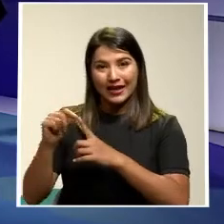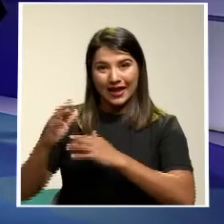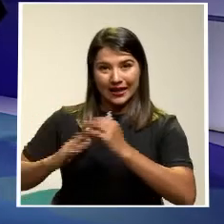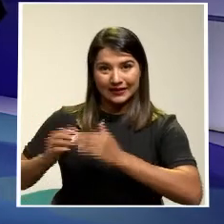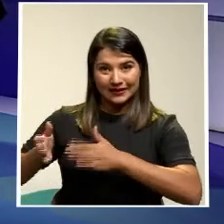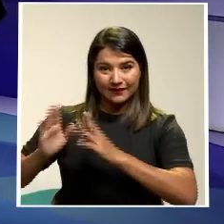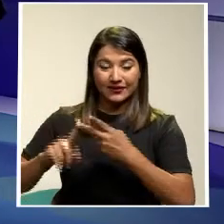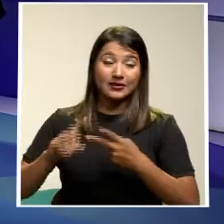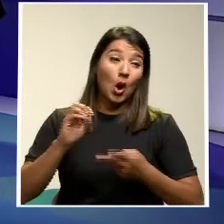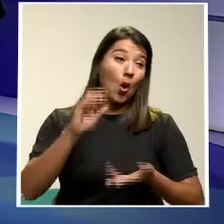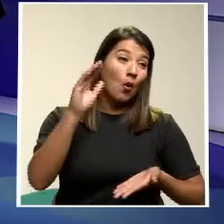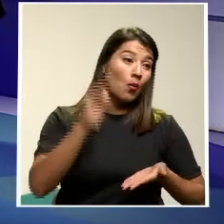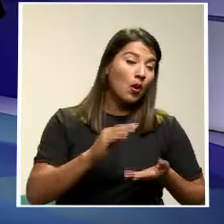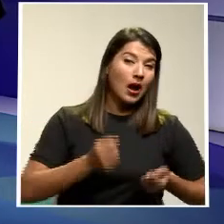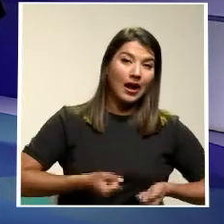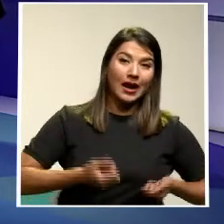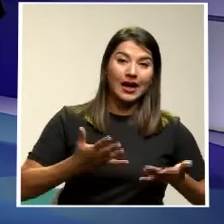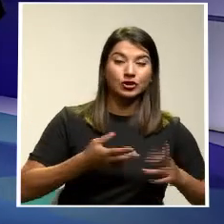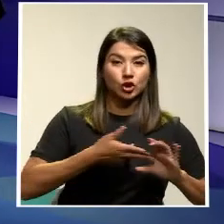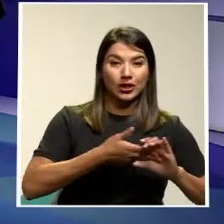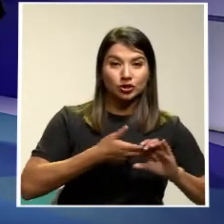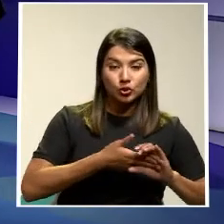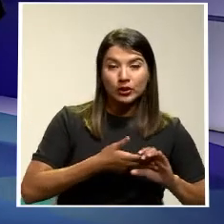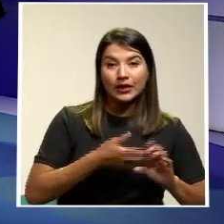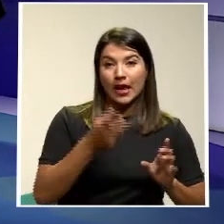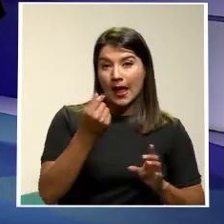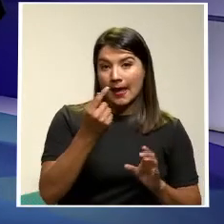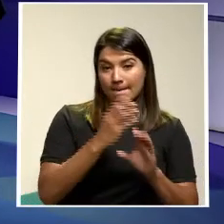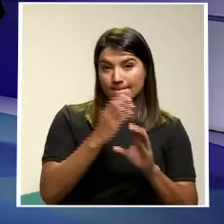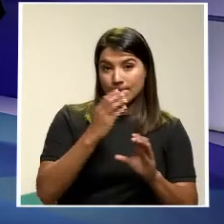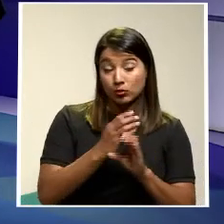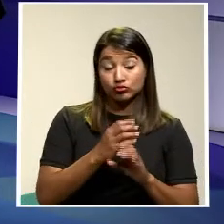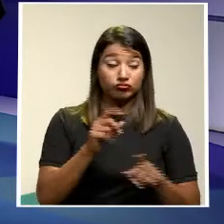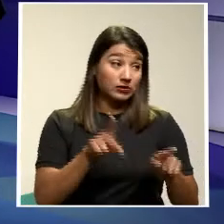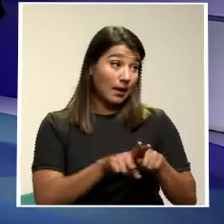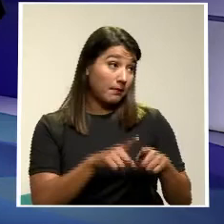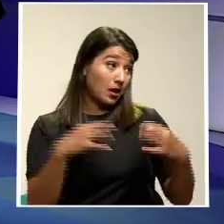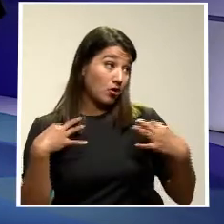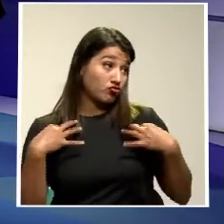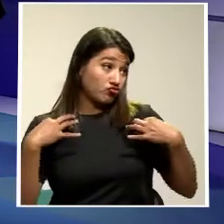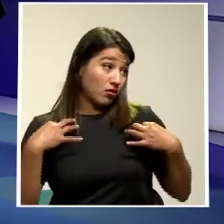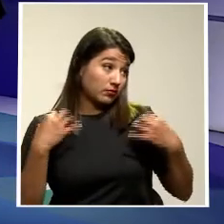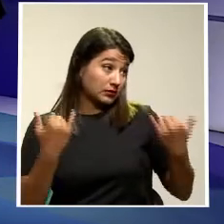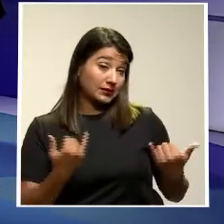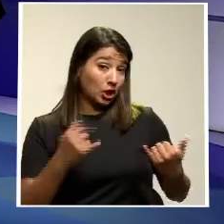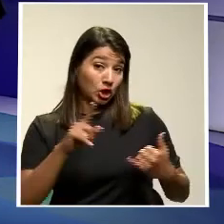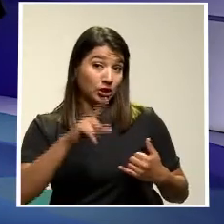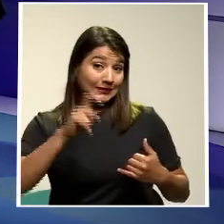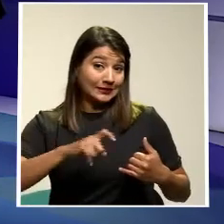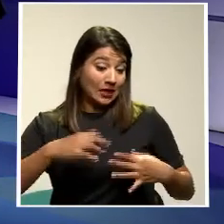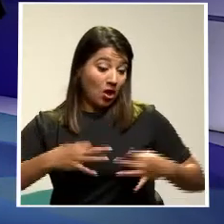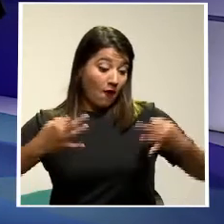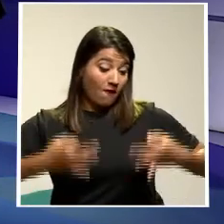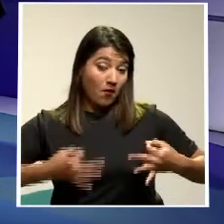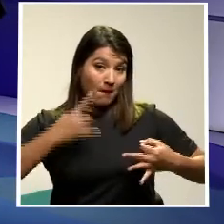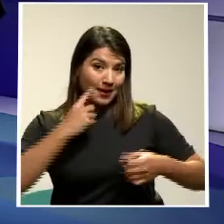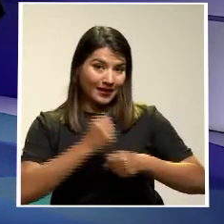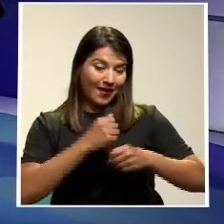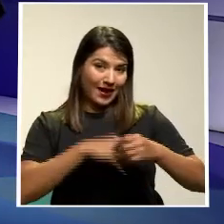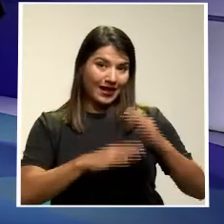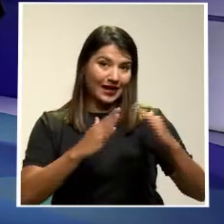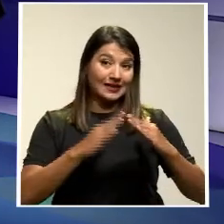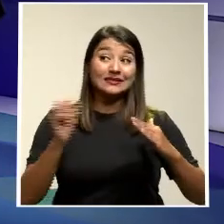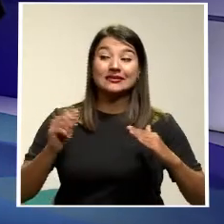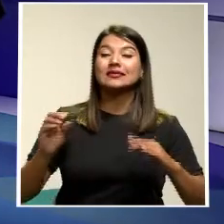gasto de gasolina Etcétera En ropa La gente No se viste formalmente Para trabajar en la casa Por supuesto Pero también